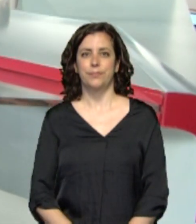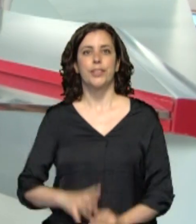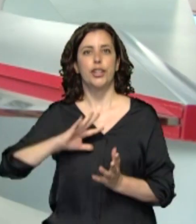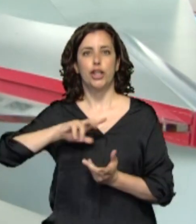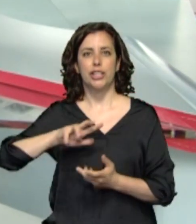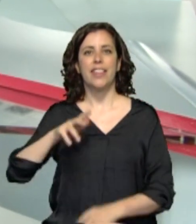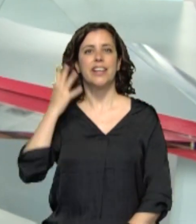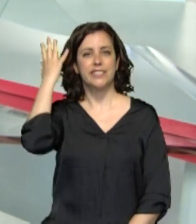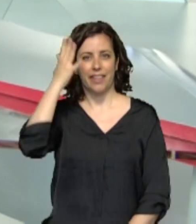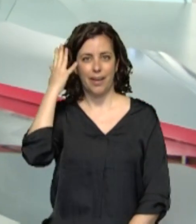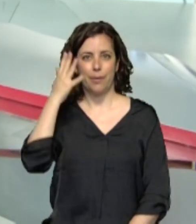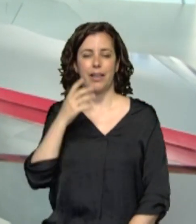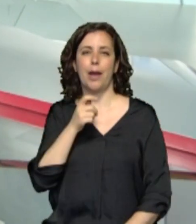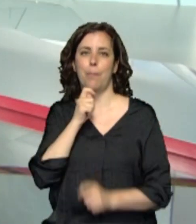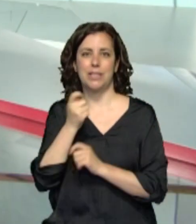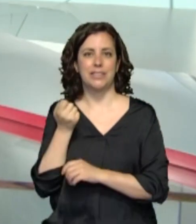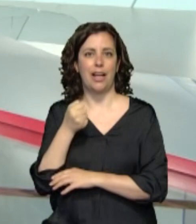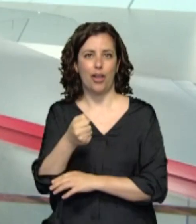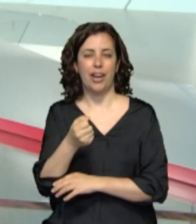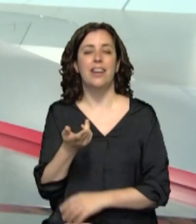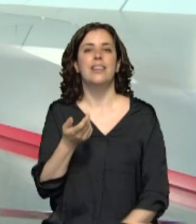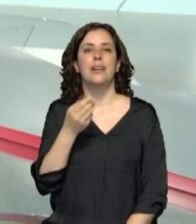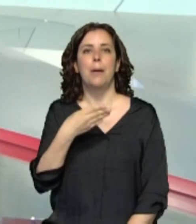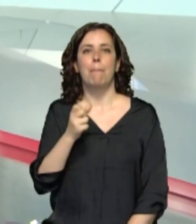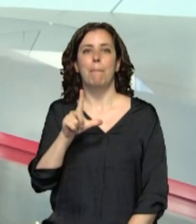Las noticias de Navarra con Blanca Basiano.